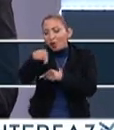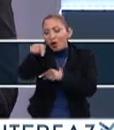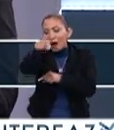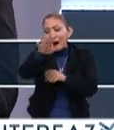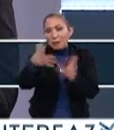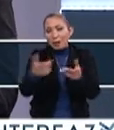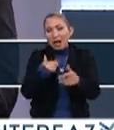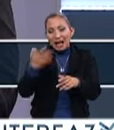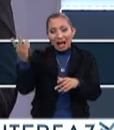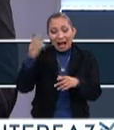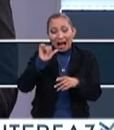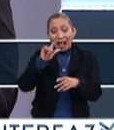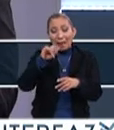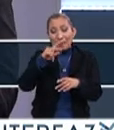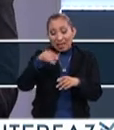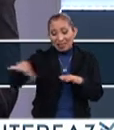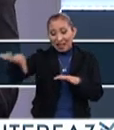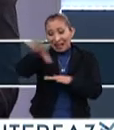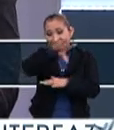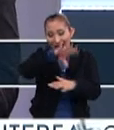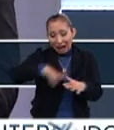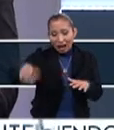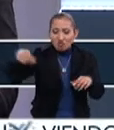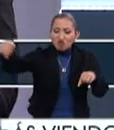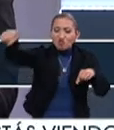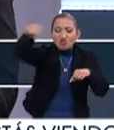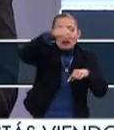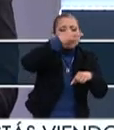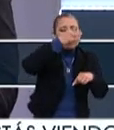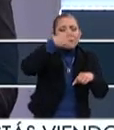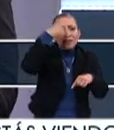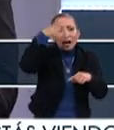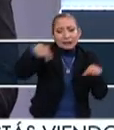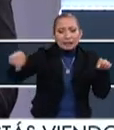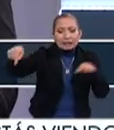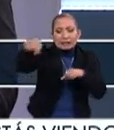alrededor de la Alameda Central, ¿no? Es bastante, digamos, orgánico y fluido.